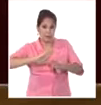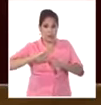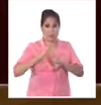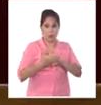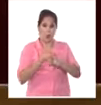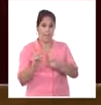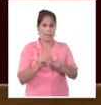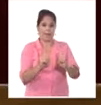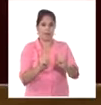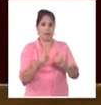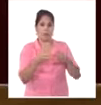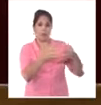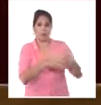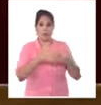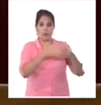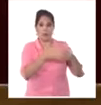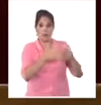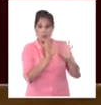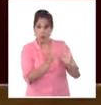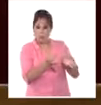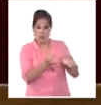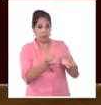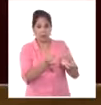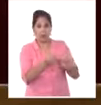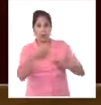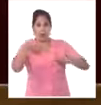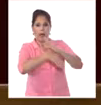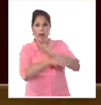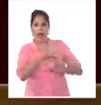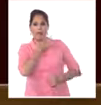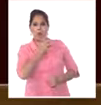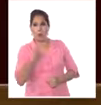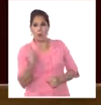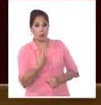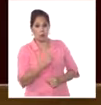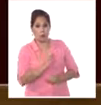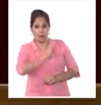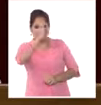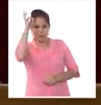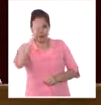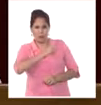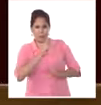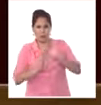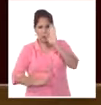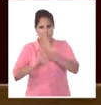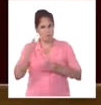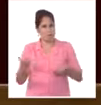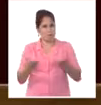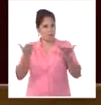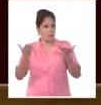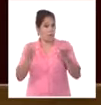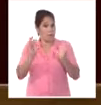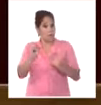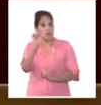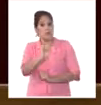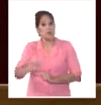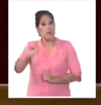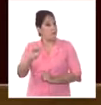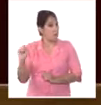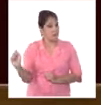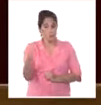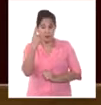por el más poderoso imperio de la historia no han podido asfixiarnos ni rendirnos? ¿Es tan cierto que solo el socialismo